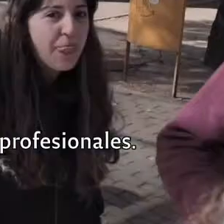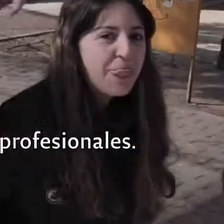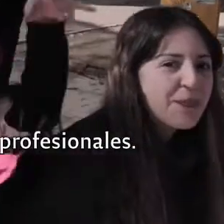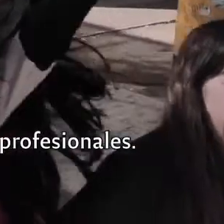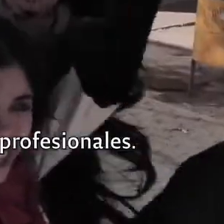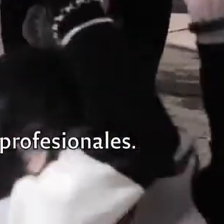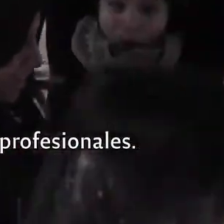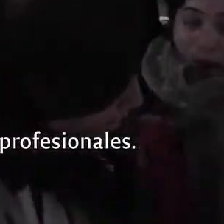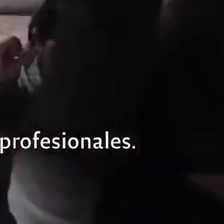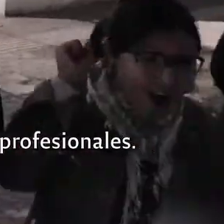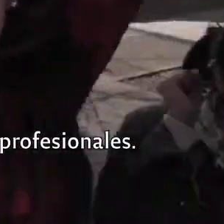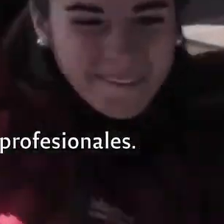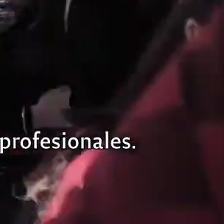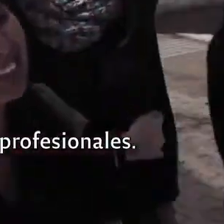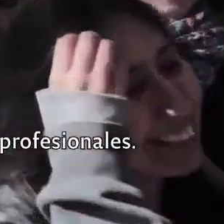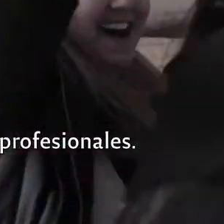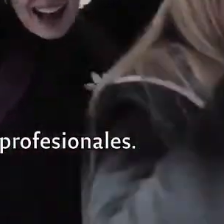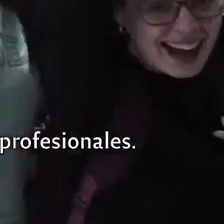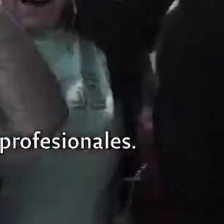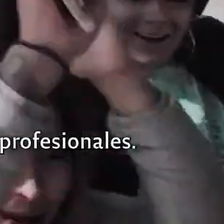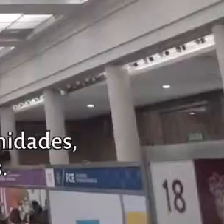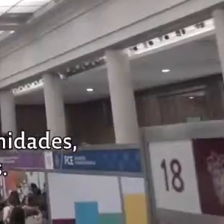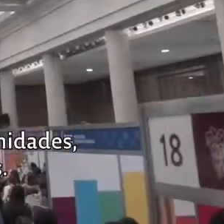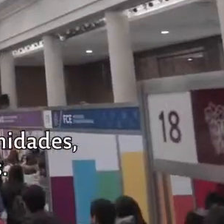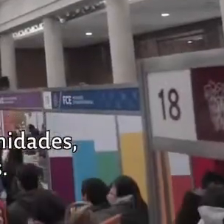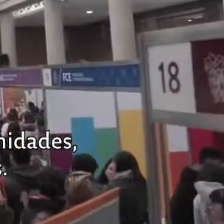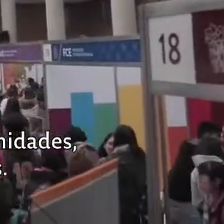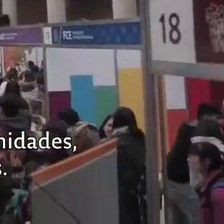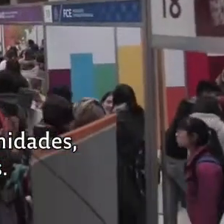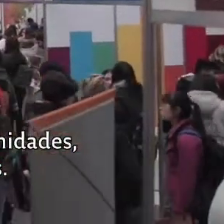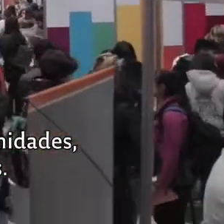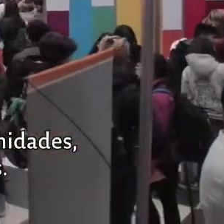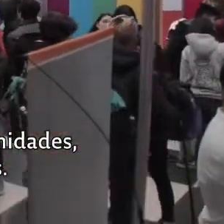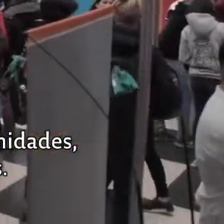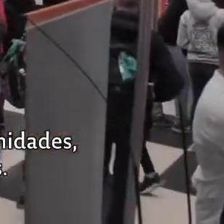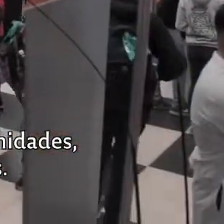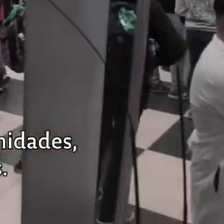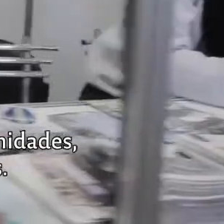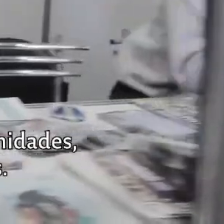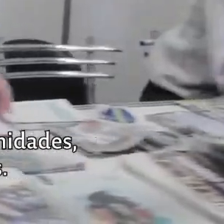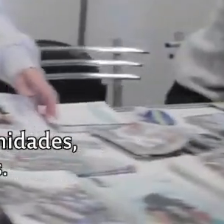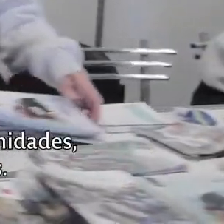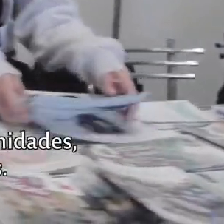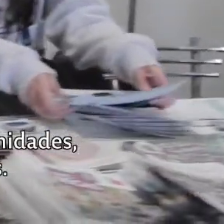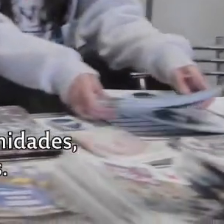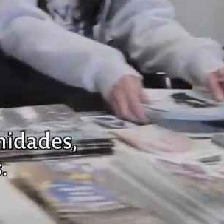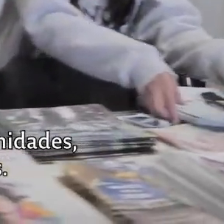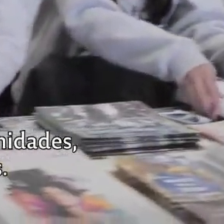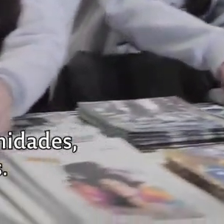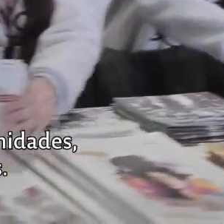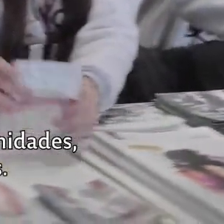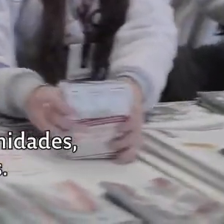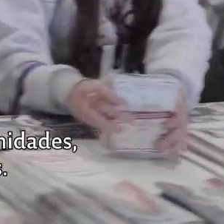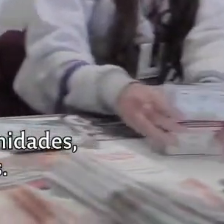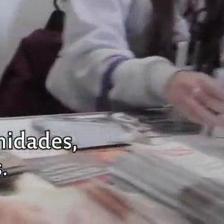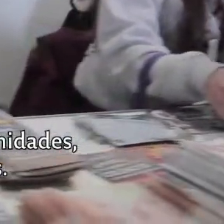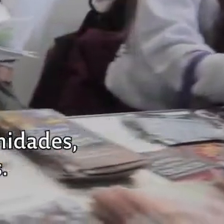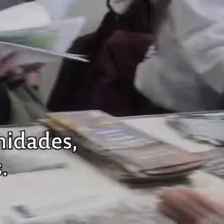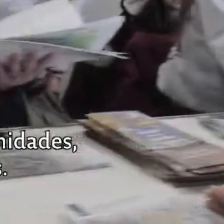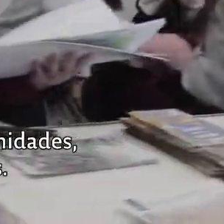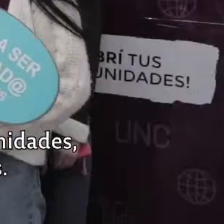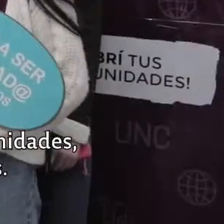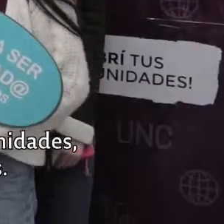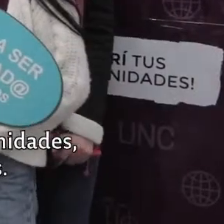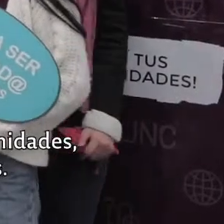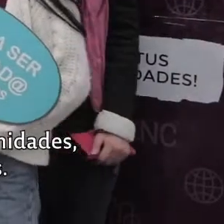Hace a la formación integral de ustedes como futuros profesionales. La universidad te brinda un montón de oportunidades. Es importante